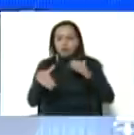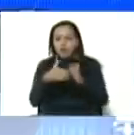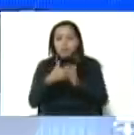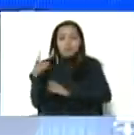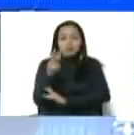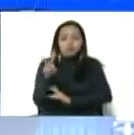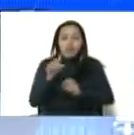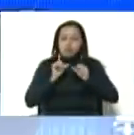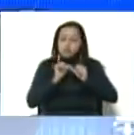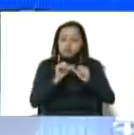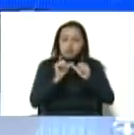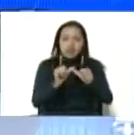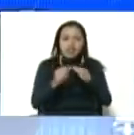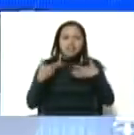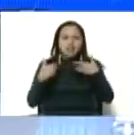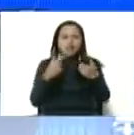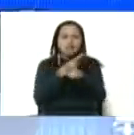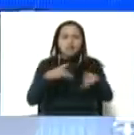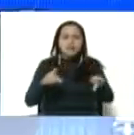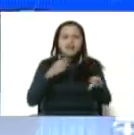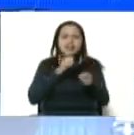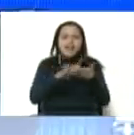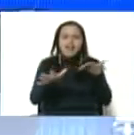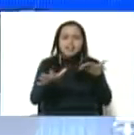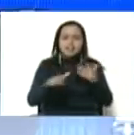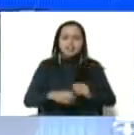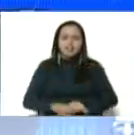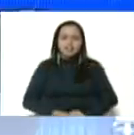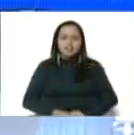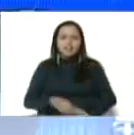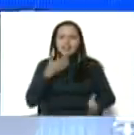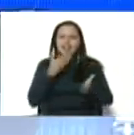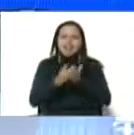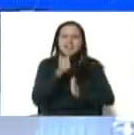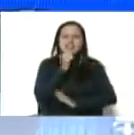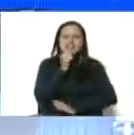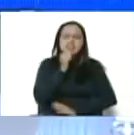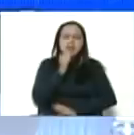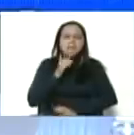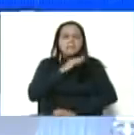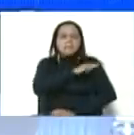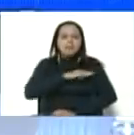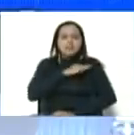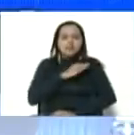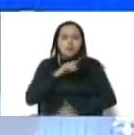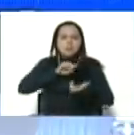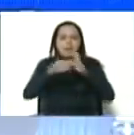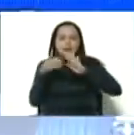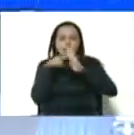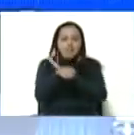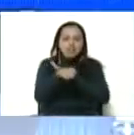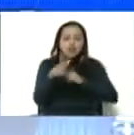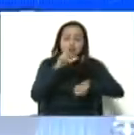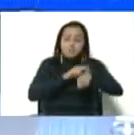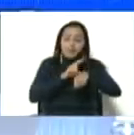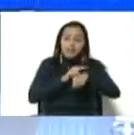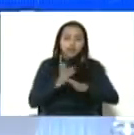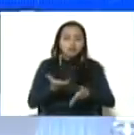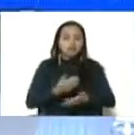En Venezuela se ha mantenido la salud pública gratuita y de calidad. Gracias a quién? A la misión Barrio Adentro, a los médicos, a las médicas.